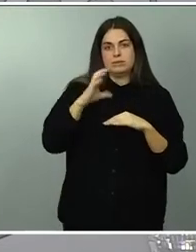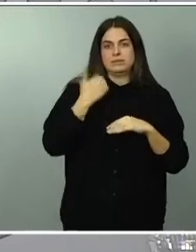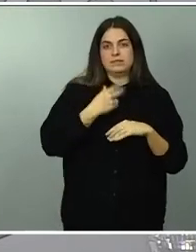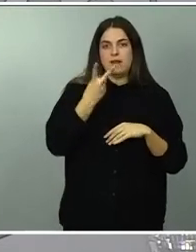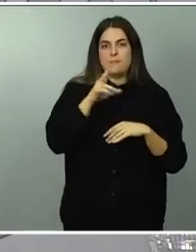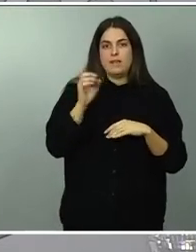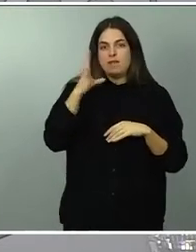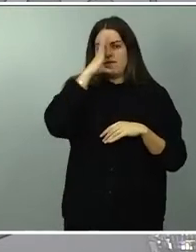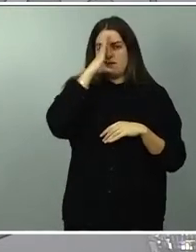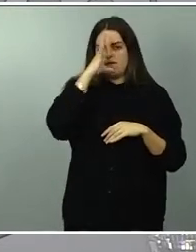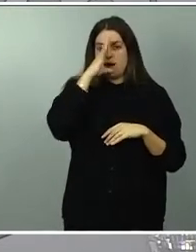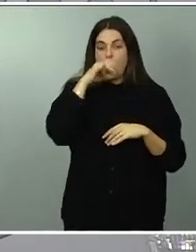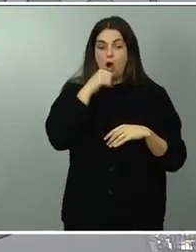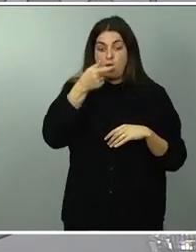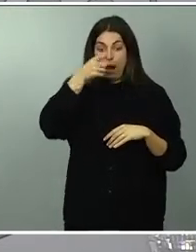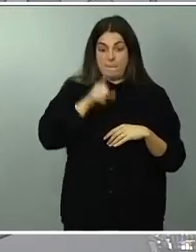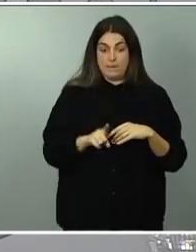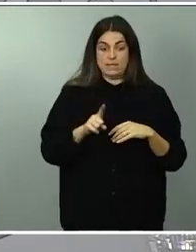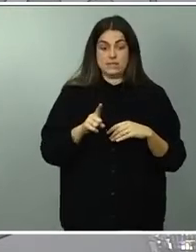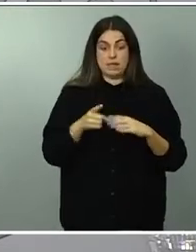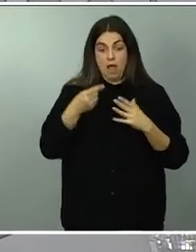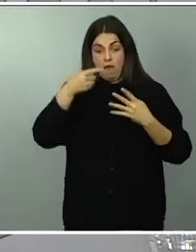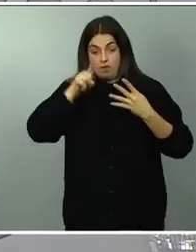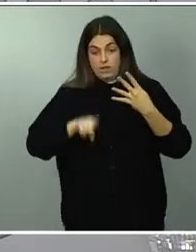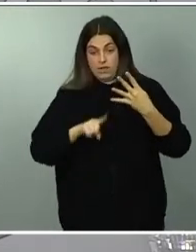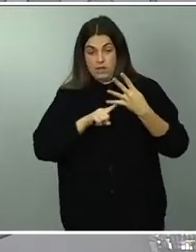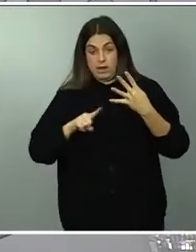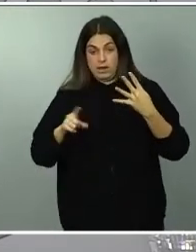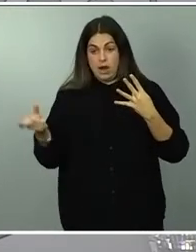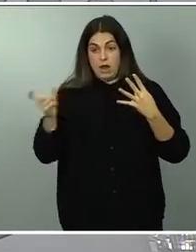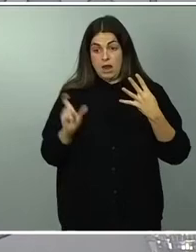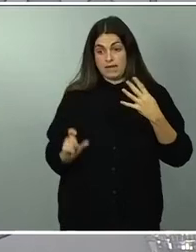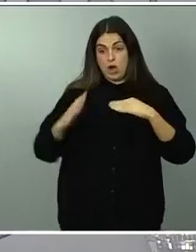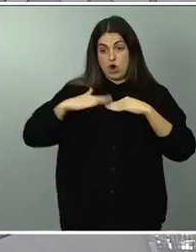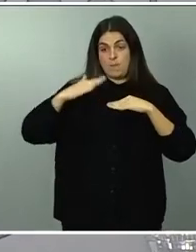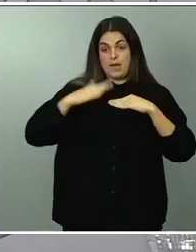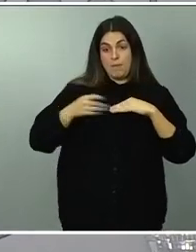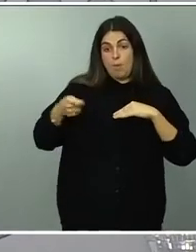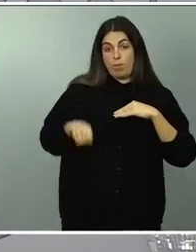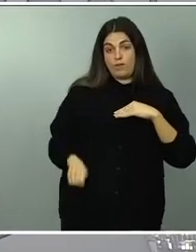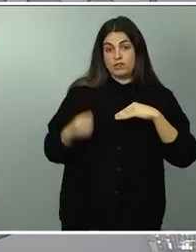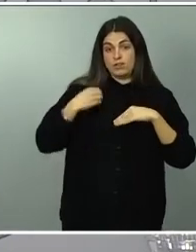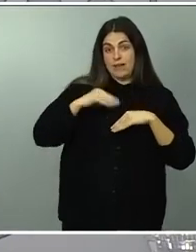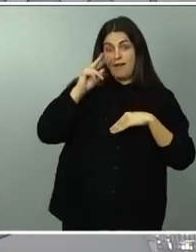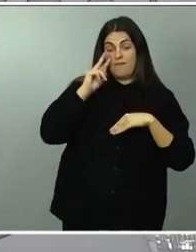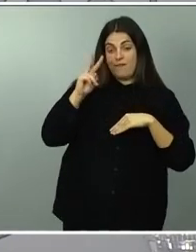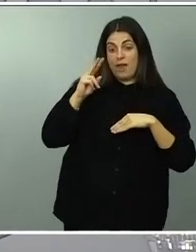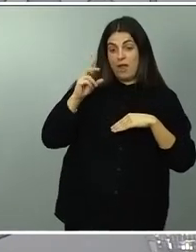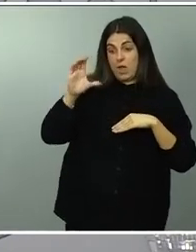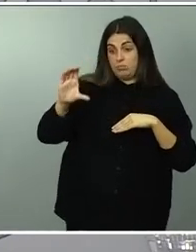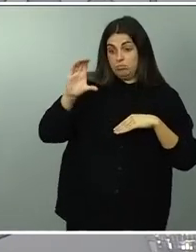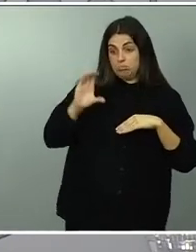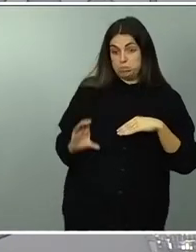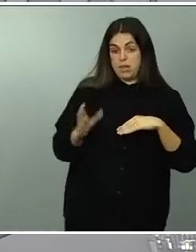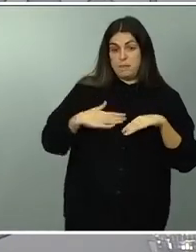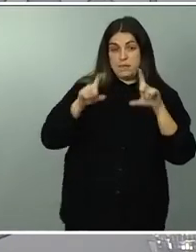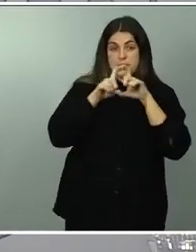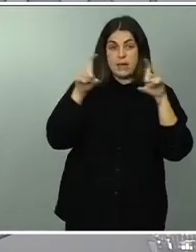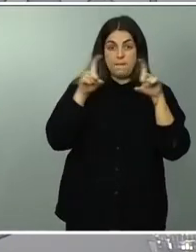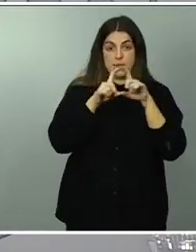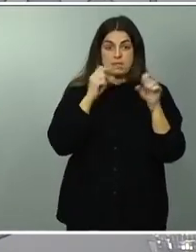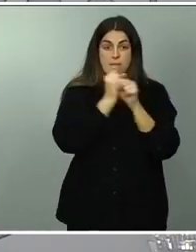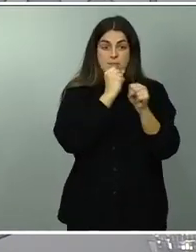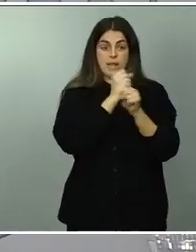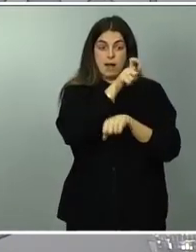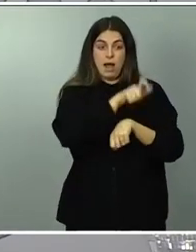ahora a finales de mes cuando la gente que cobra el salario mínimo interprofesional vea que sus ingresos de sus empresas o de sus empleadores van a recibir